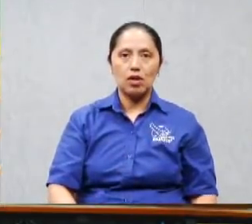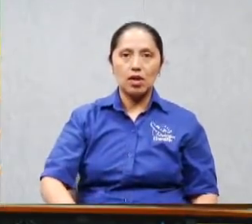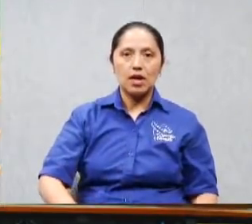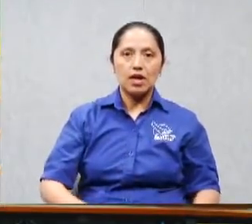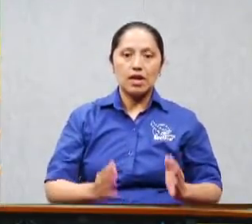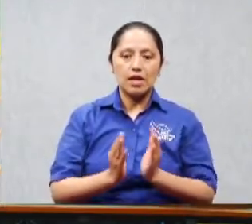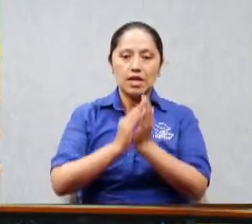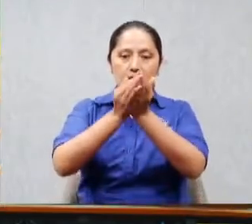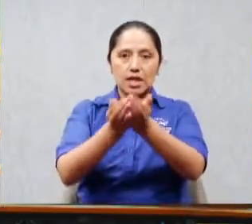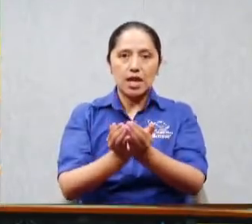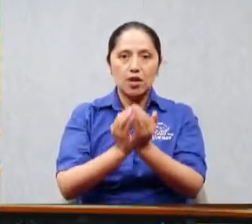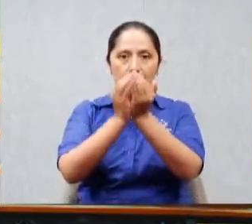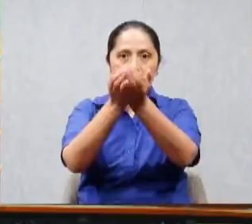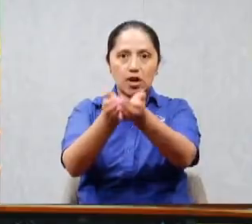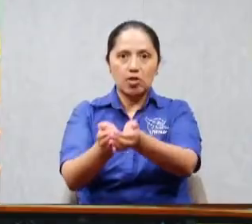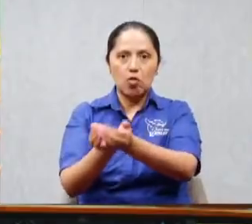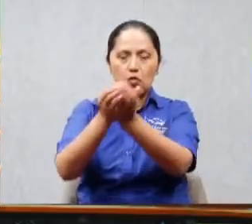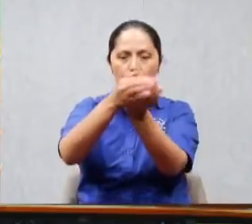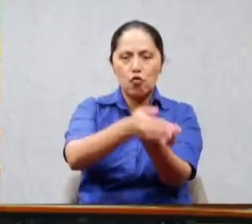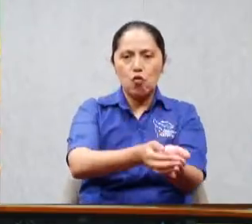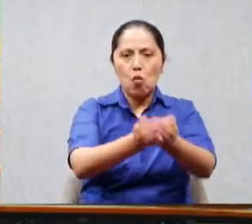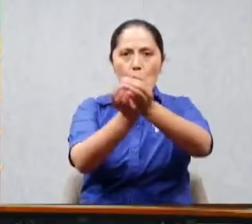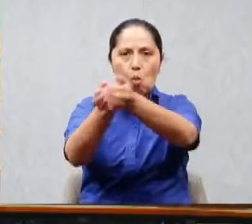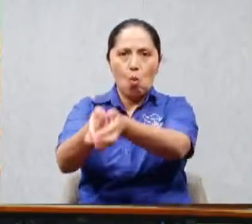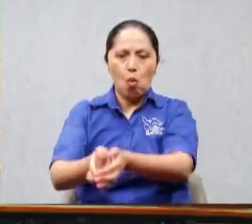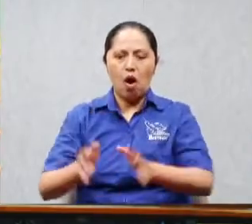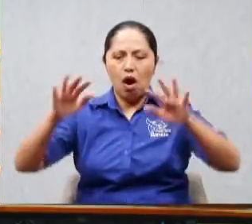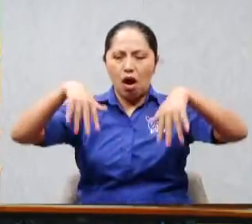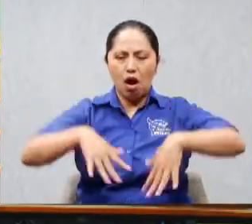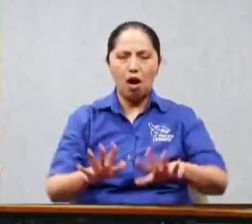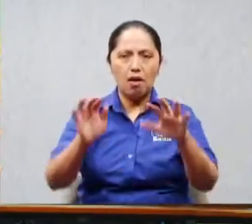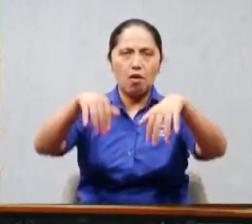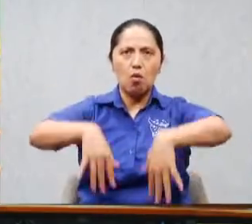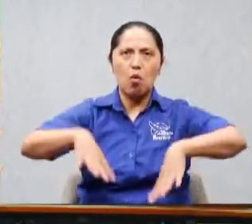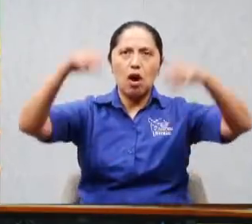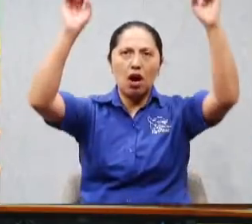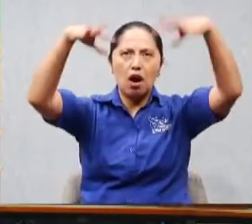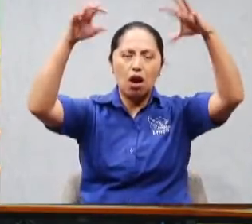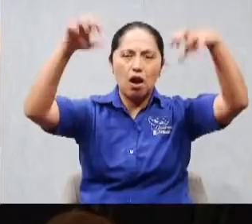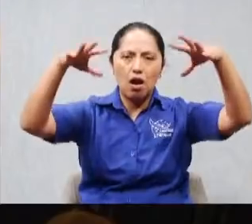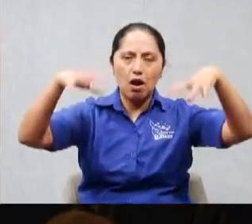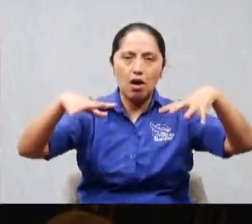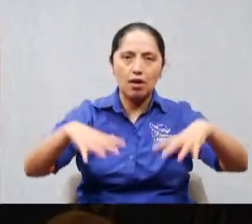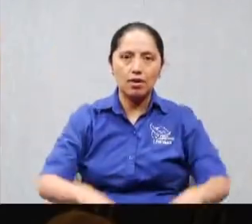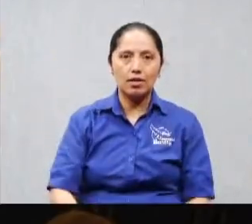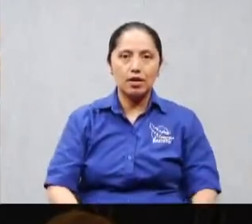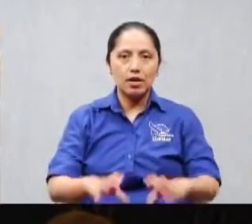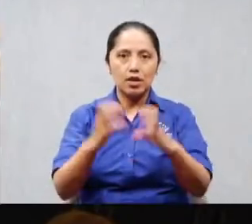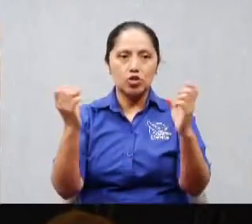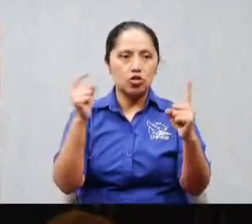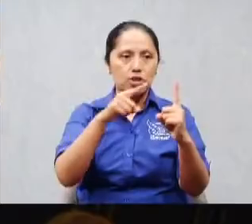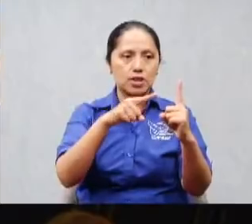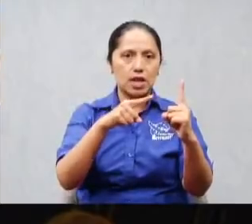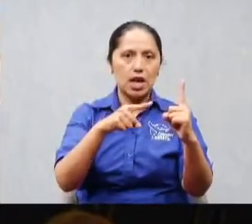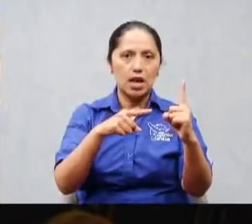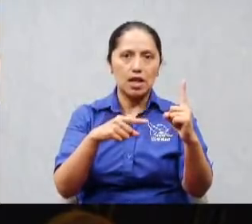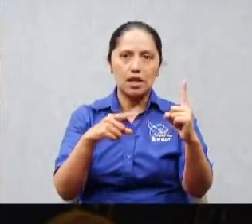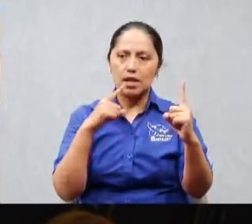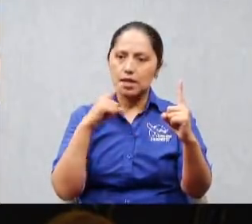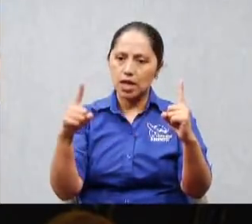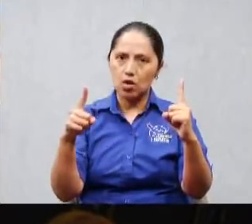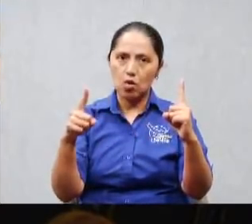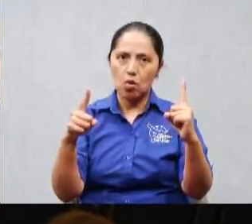lo que tienen que hacer es tirarme al agua y se aplaca la tormenta eso es lo que tienen que hacer